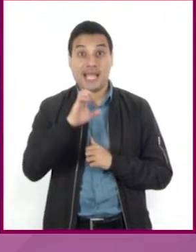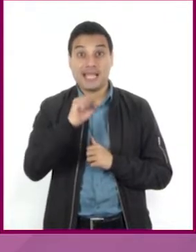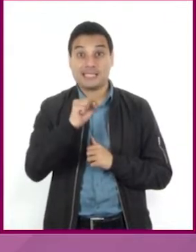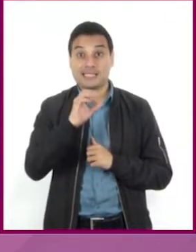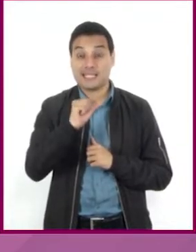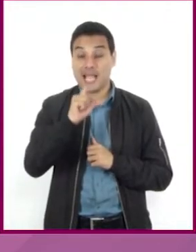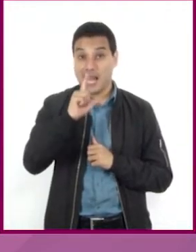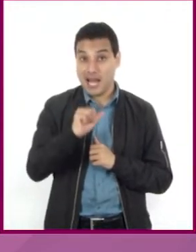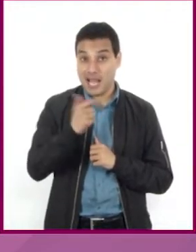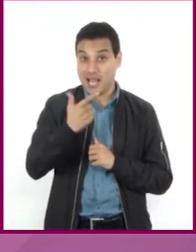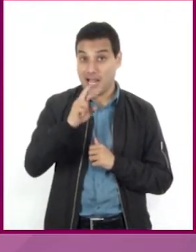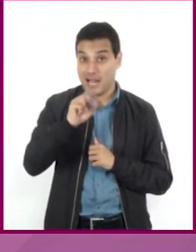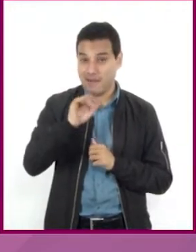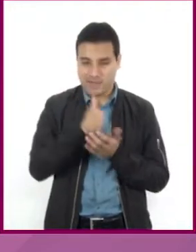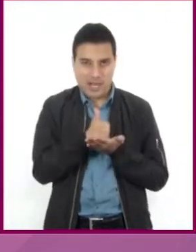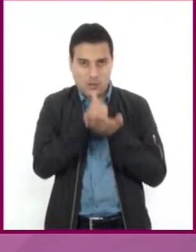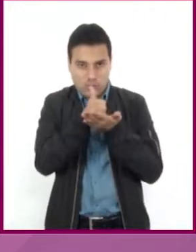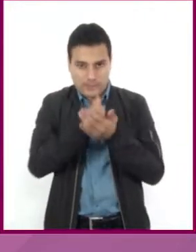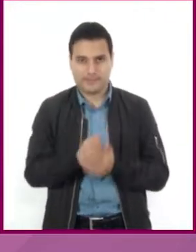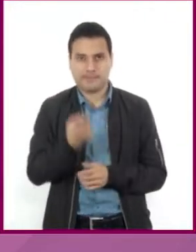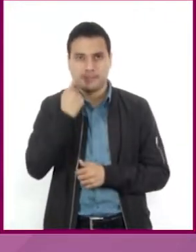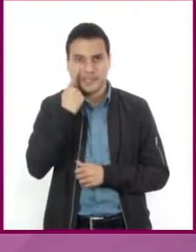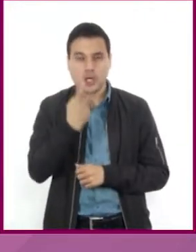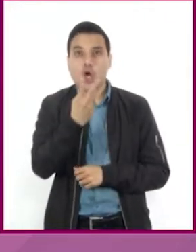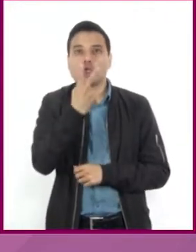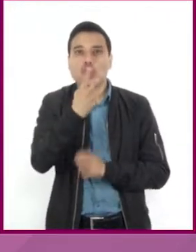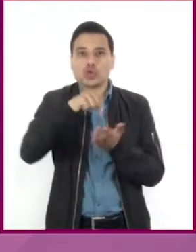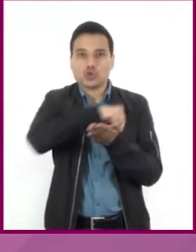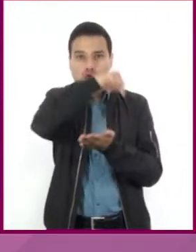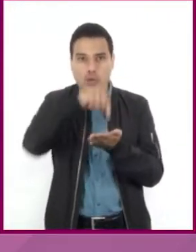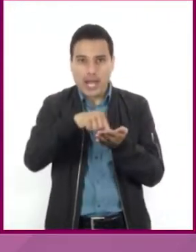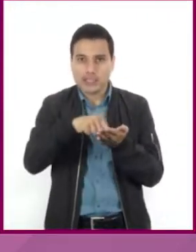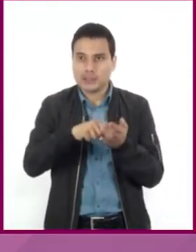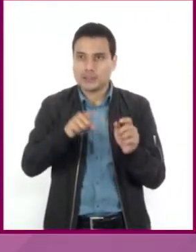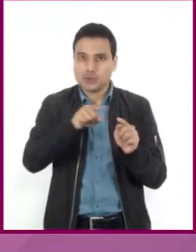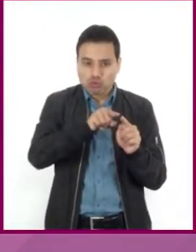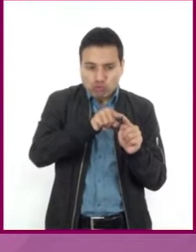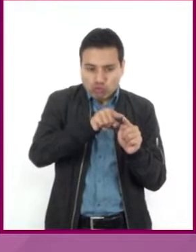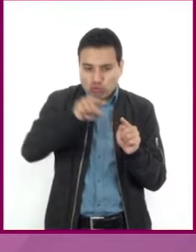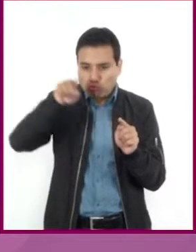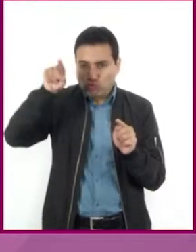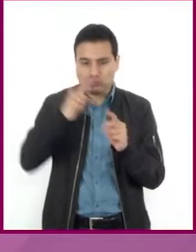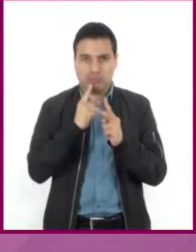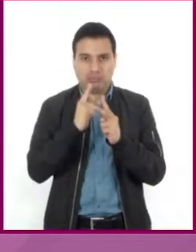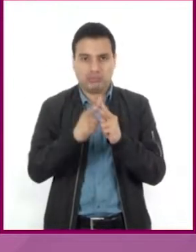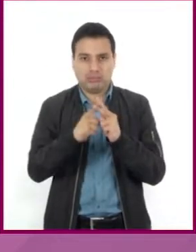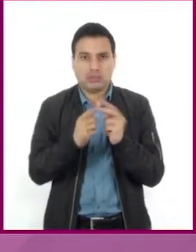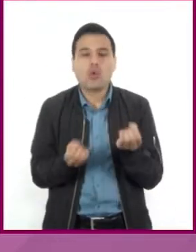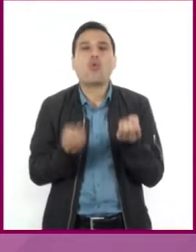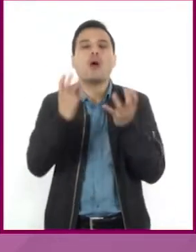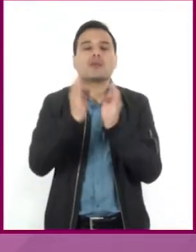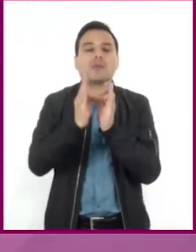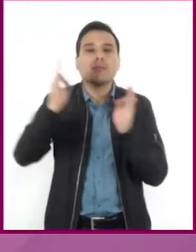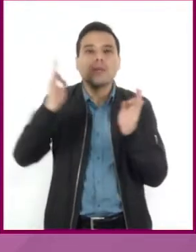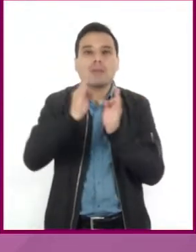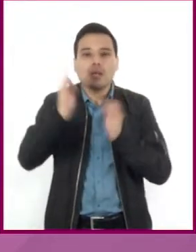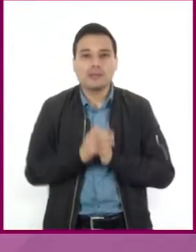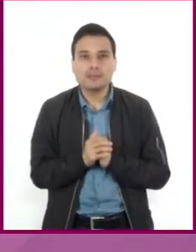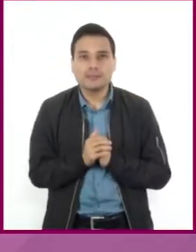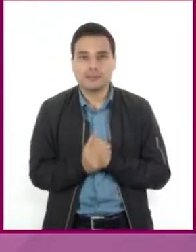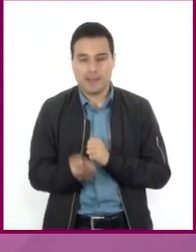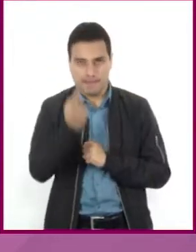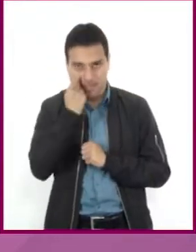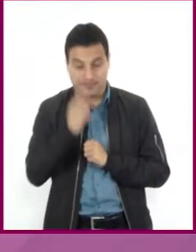Para saber la distancia entre dos puntos de un mapa, mediante la escala gráfica, se anota la distancia a la que equivale un